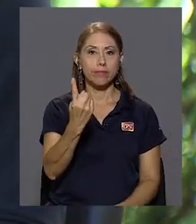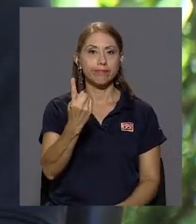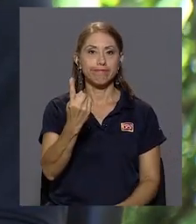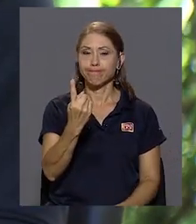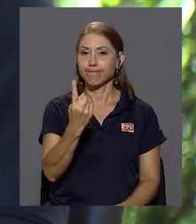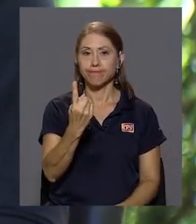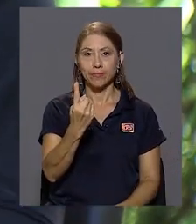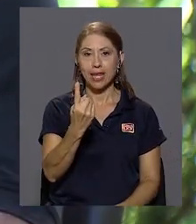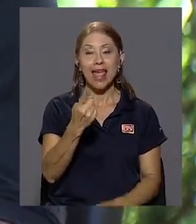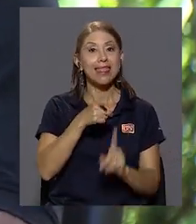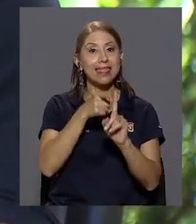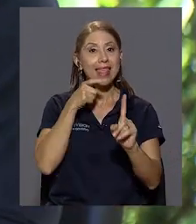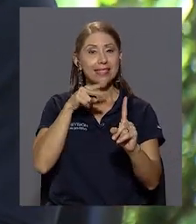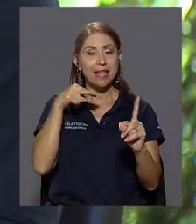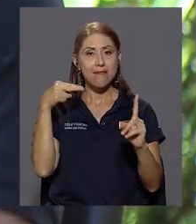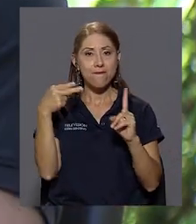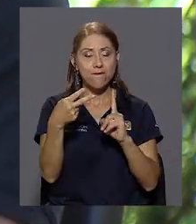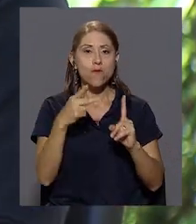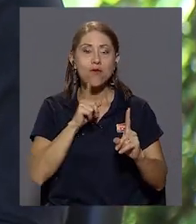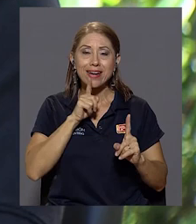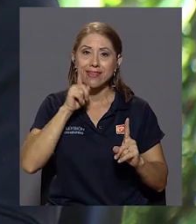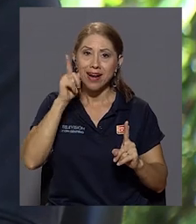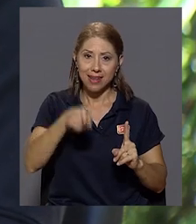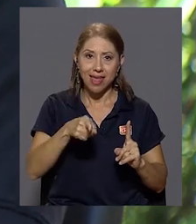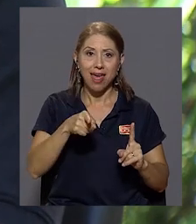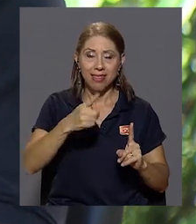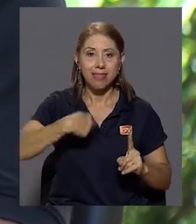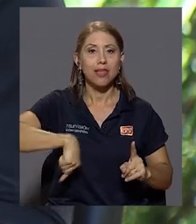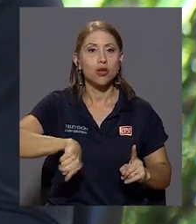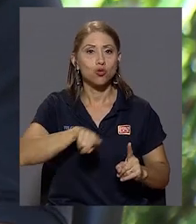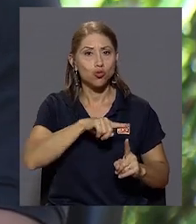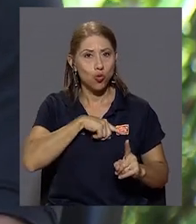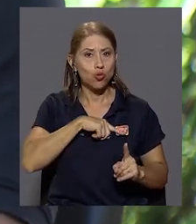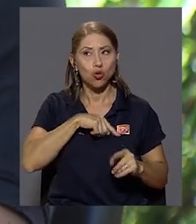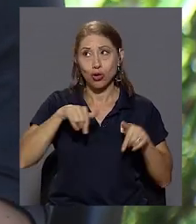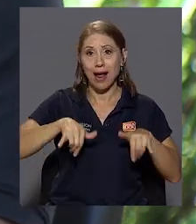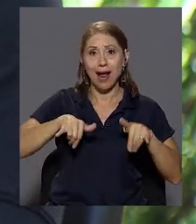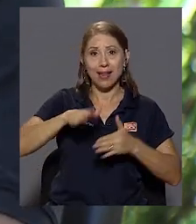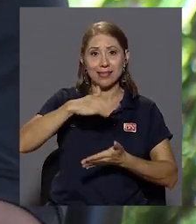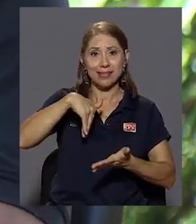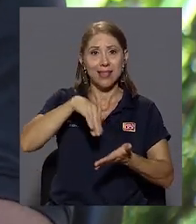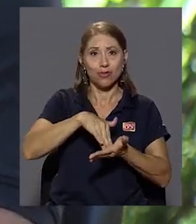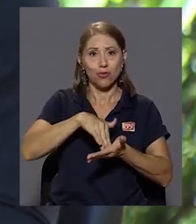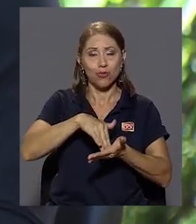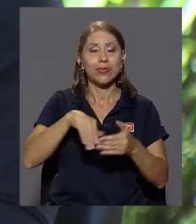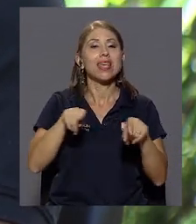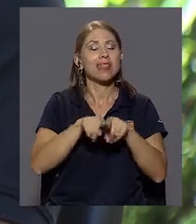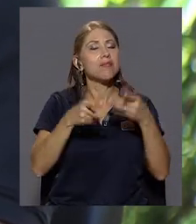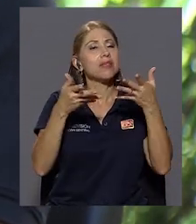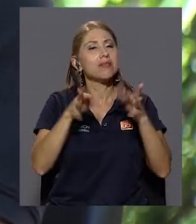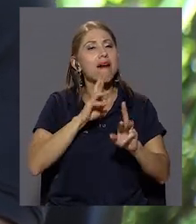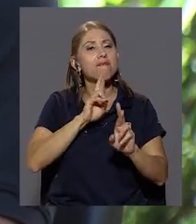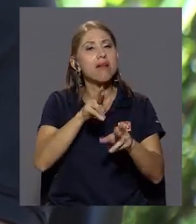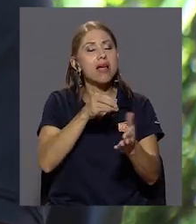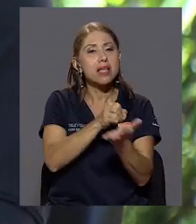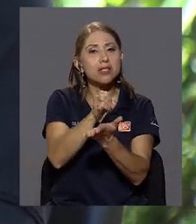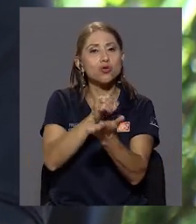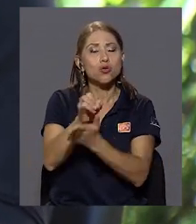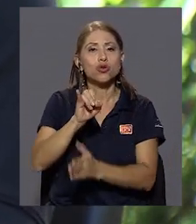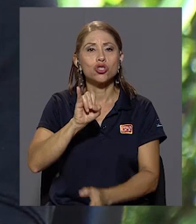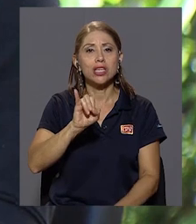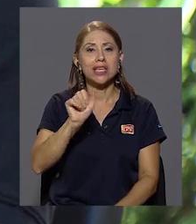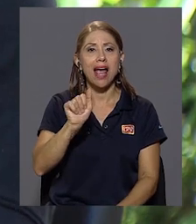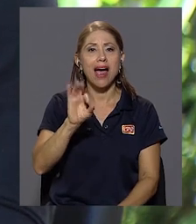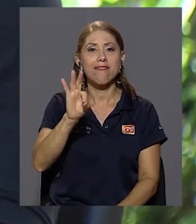concretamente, ¿verdad? Por lo menos desde el enfoque y desde la realidad que nosotros como centro e incluso que los mismos estudios a